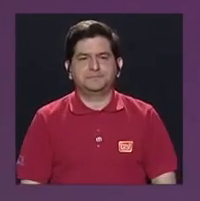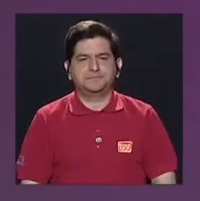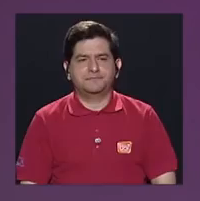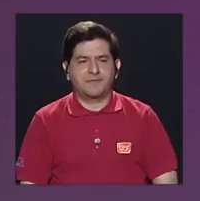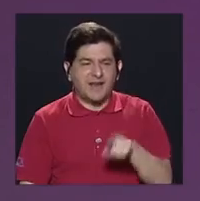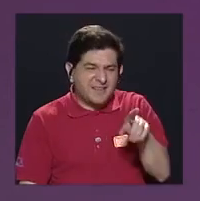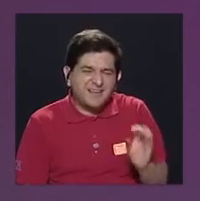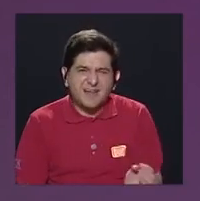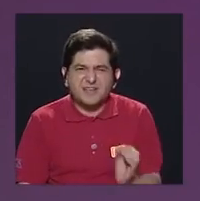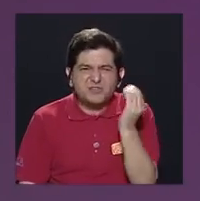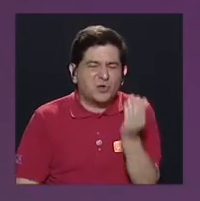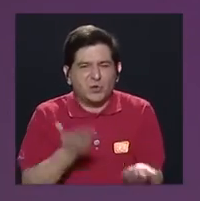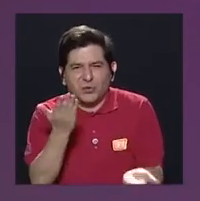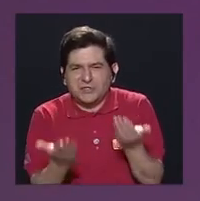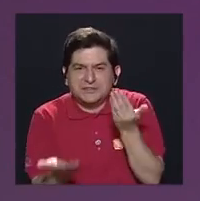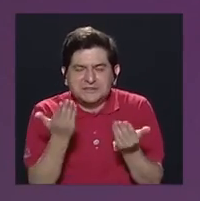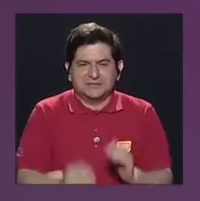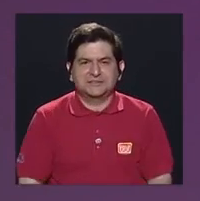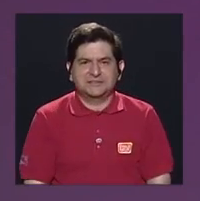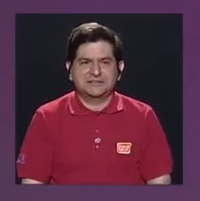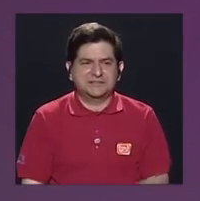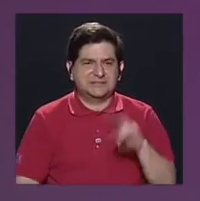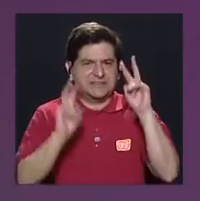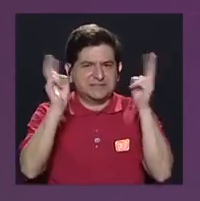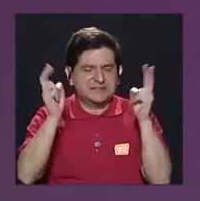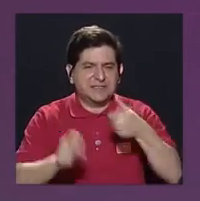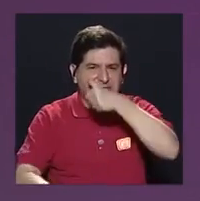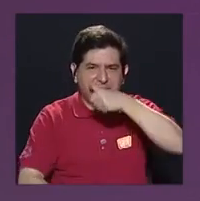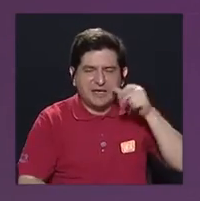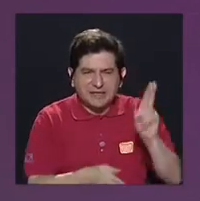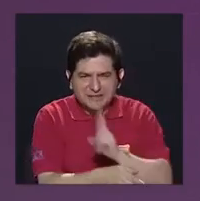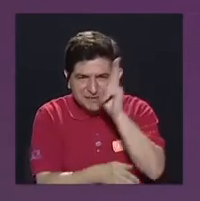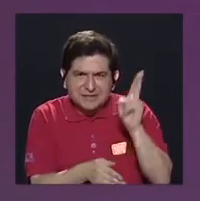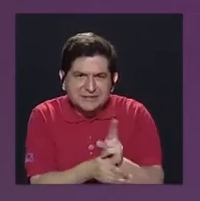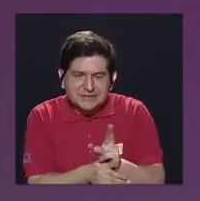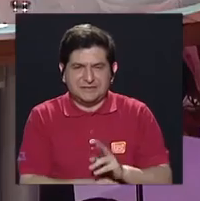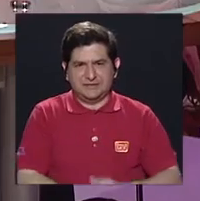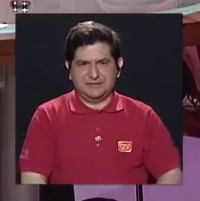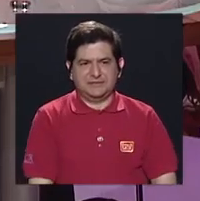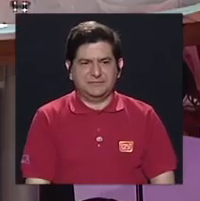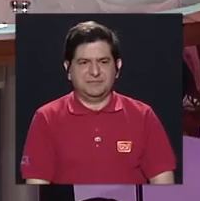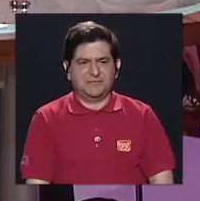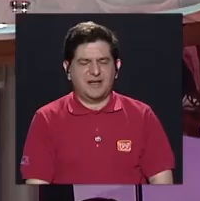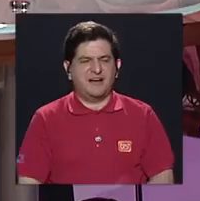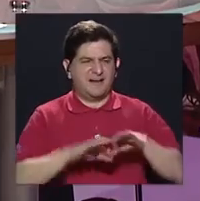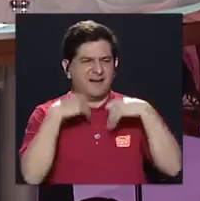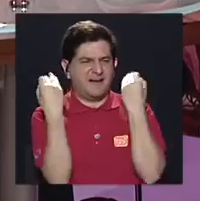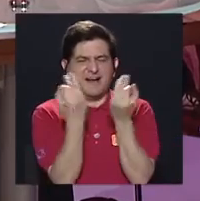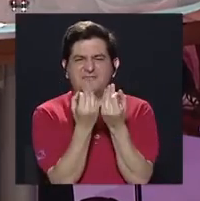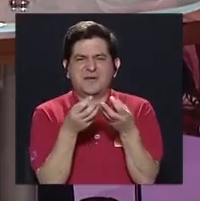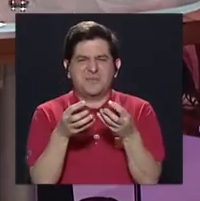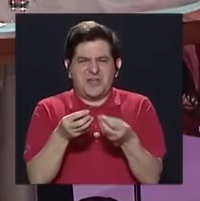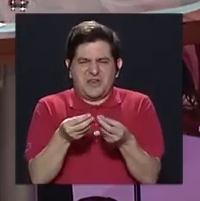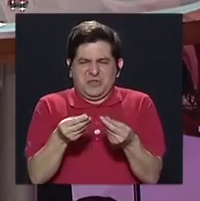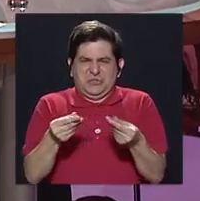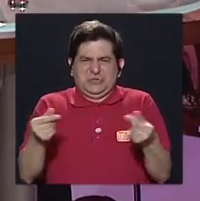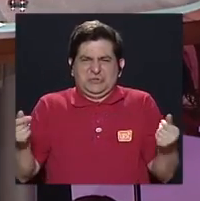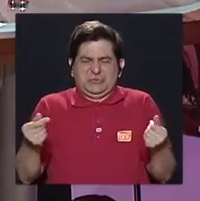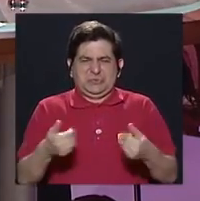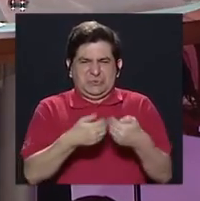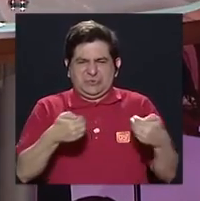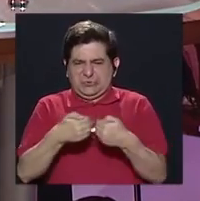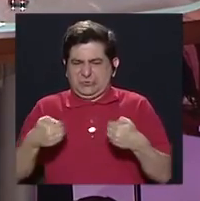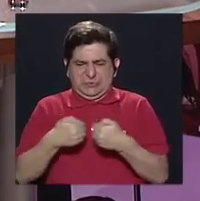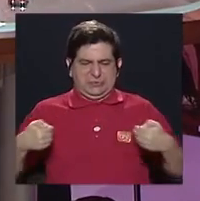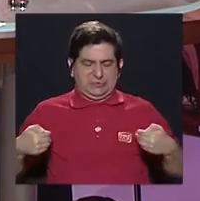Muchos de estos jóvenes que andan también en el tema de drogas son núcleos familiares muy desintegrados. Entonces, yo creo